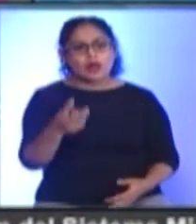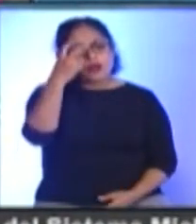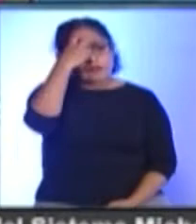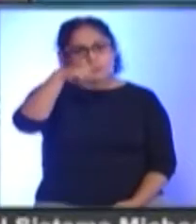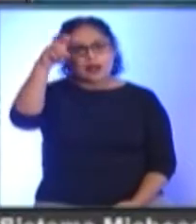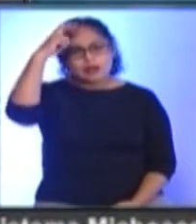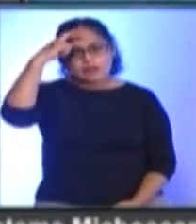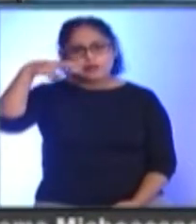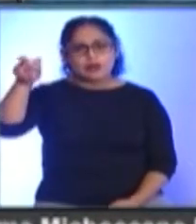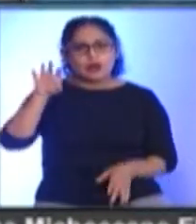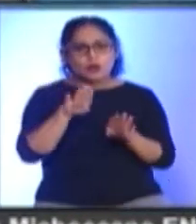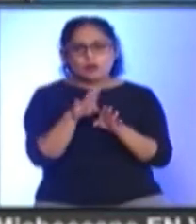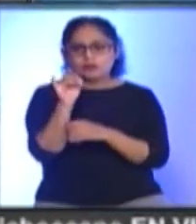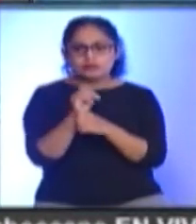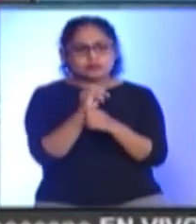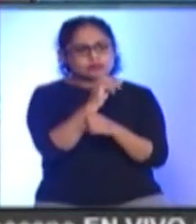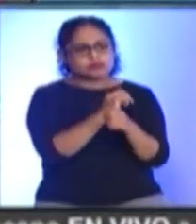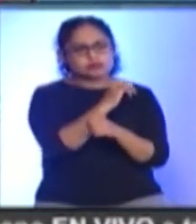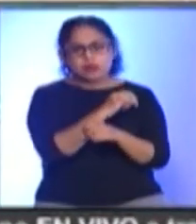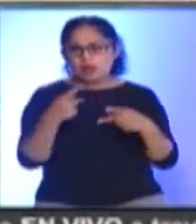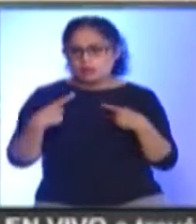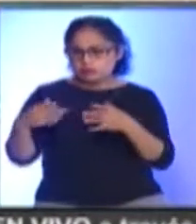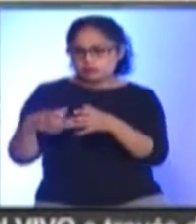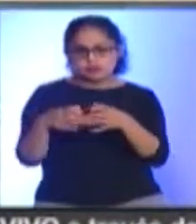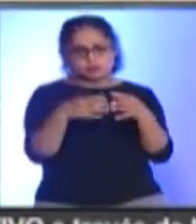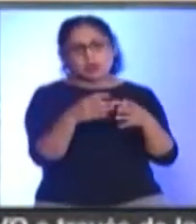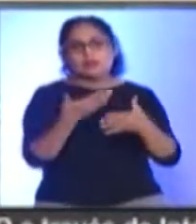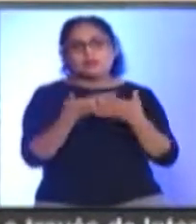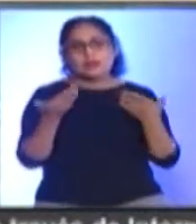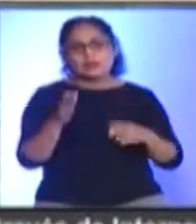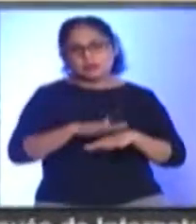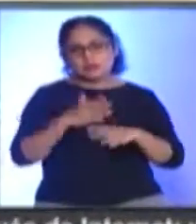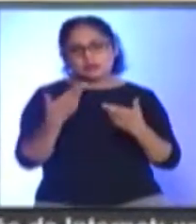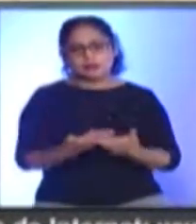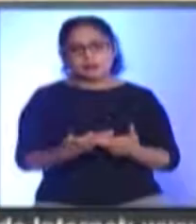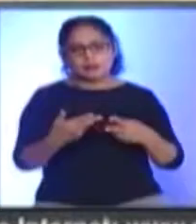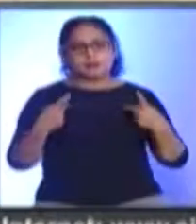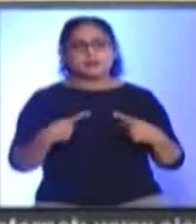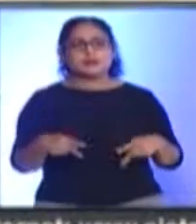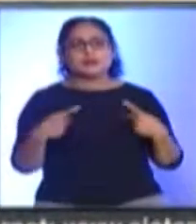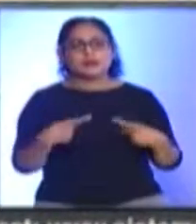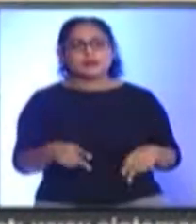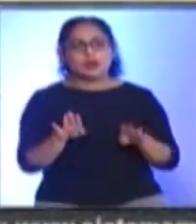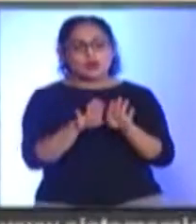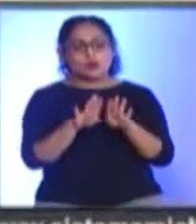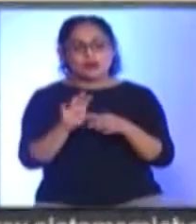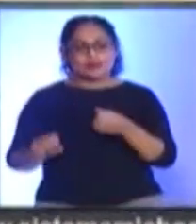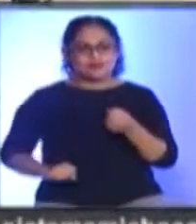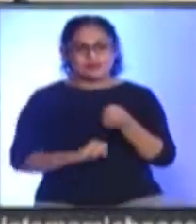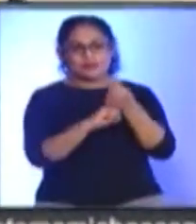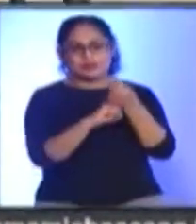Las urbes Las ciudades Son más Pobladas Durante una charla Del programa Café Científico Que impulsa La UNAM Campus